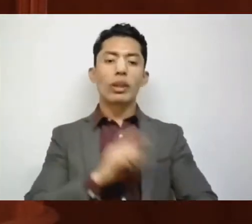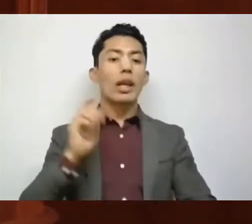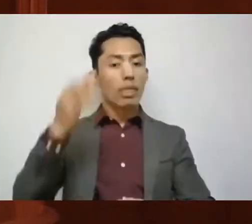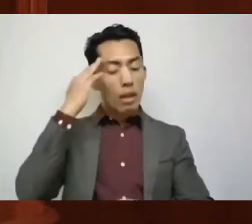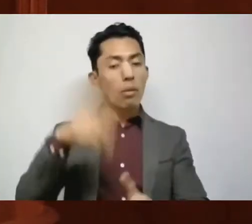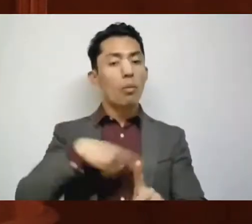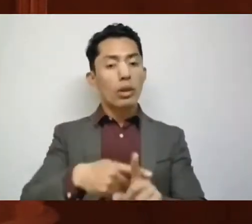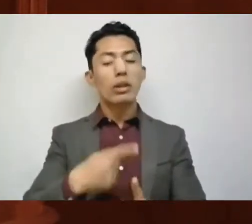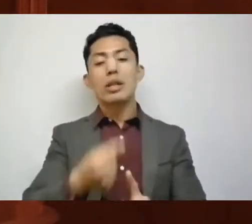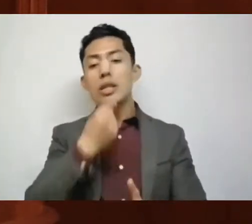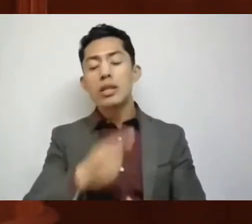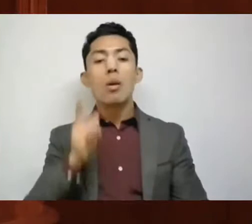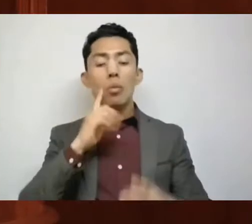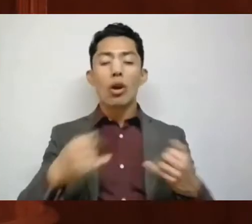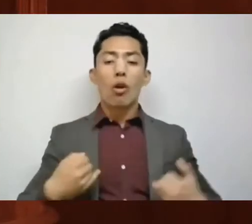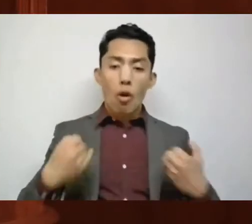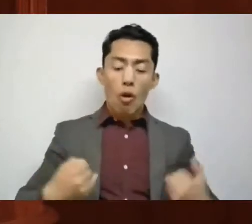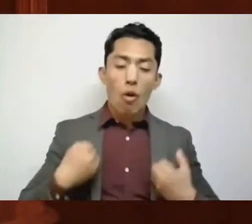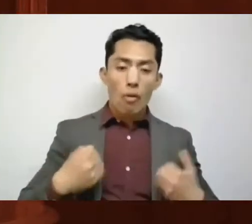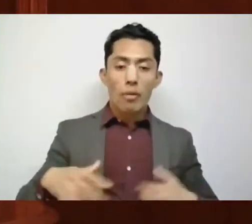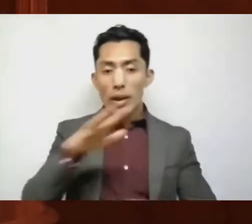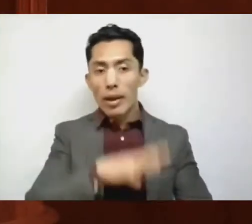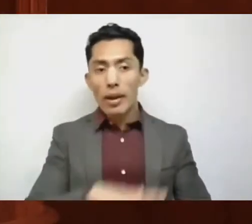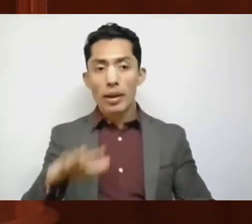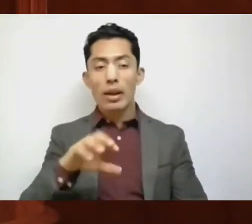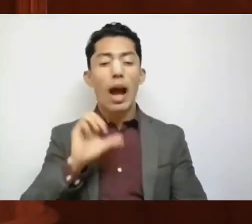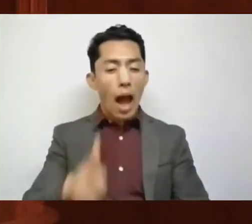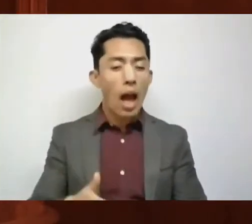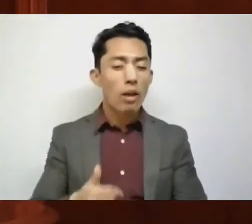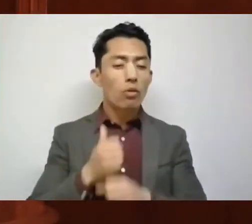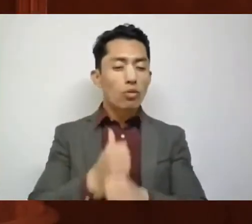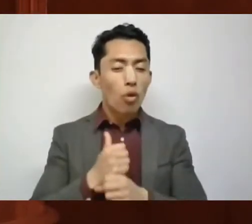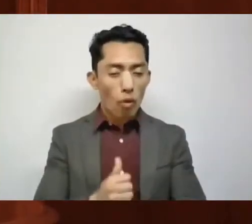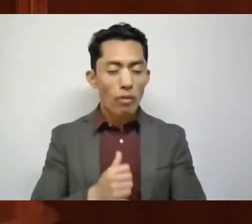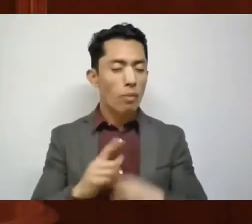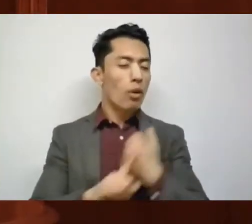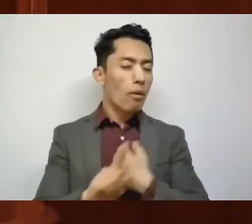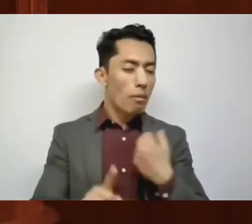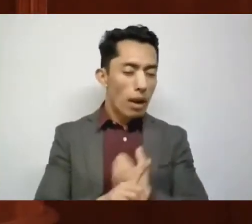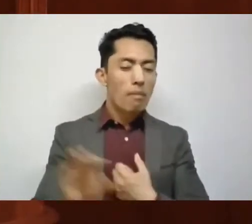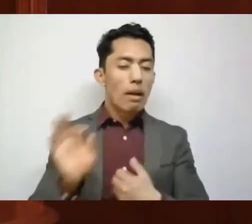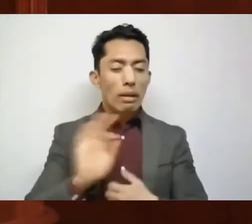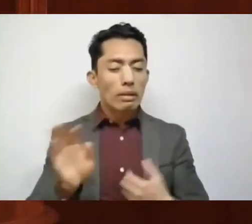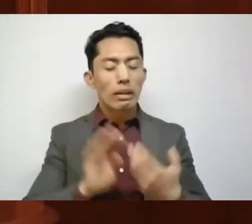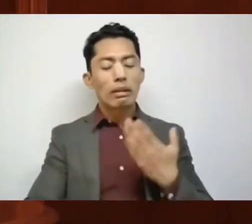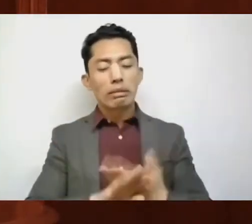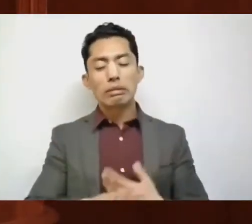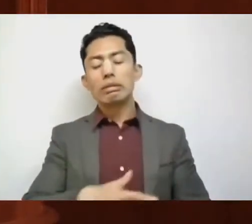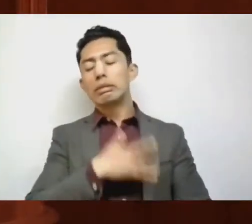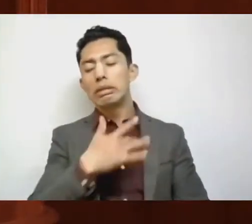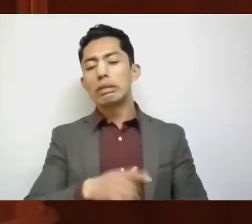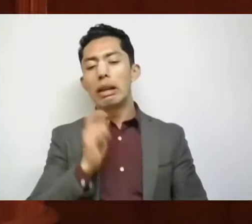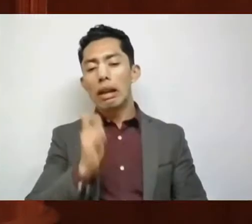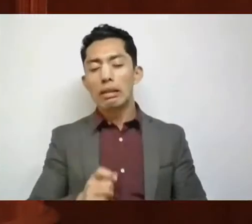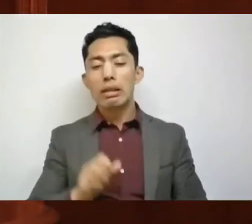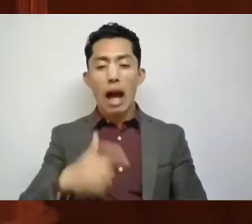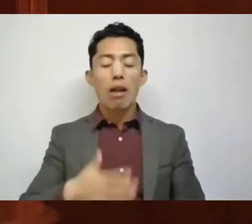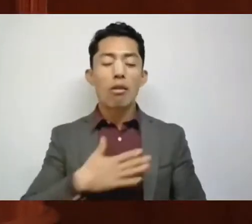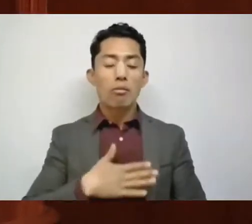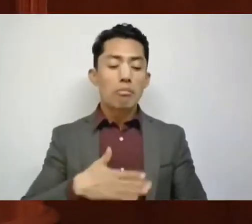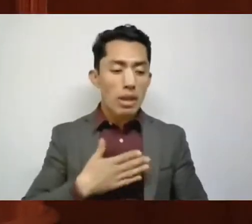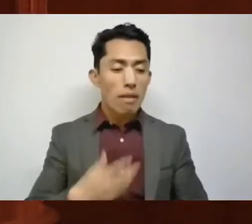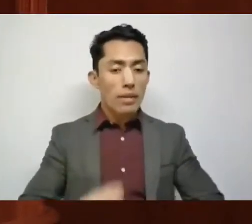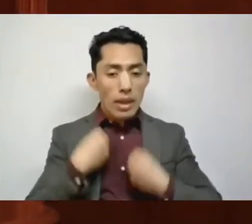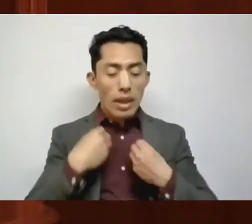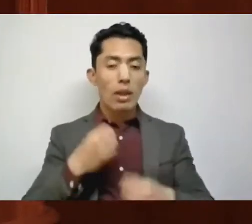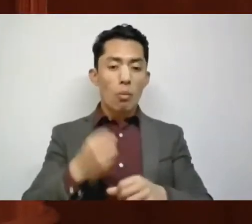niñas, mujeres y adolescentes que en algún momento han sufrido alguna situación que les hacen hecho sentir que su desarrollo, las oportunidades o